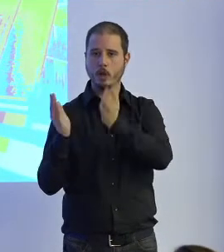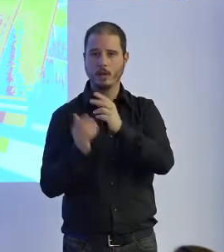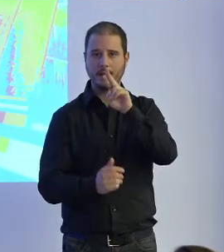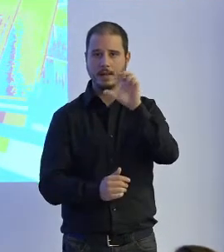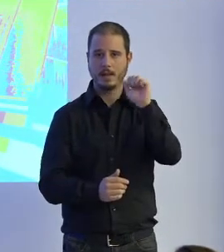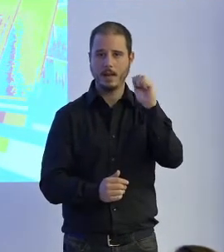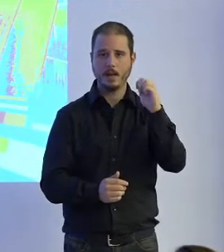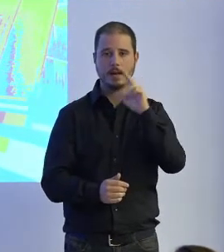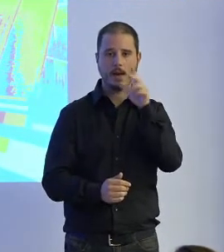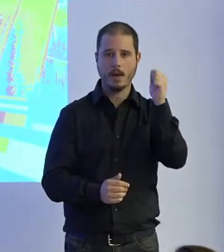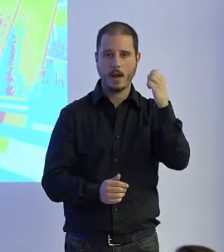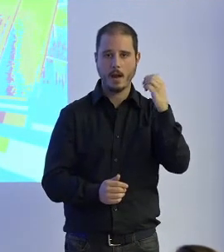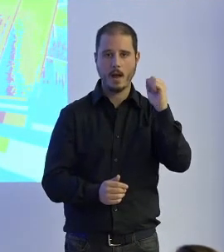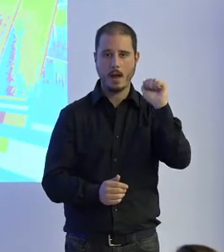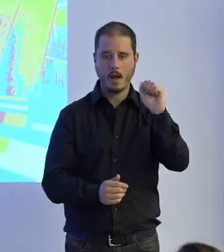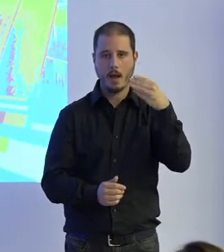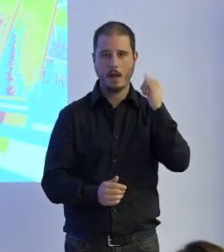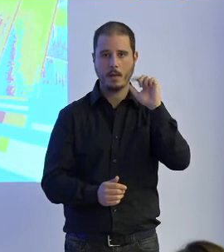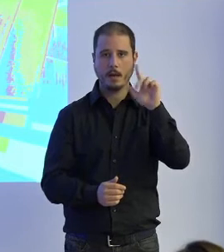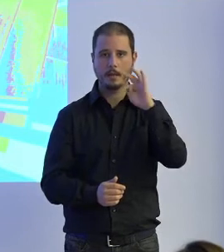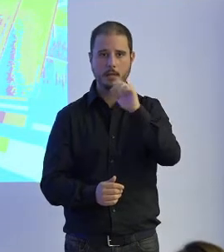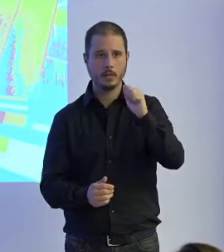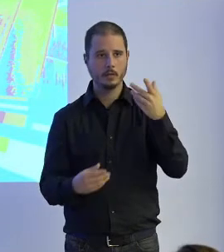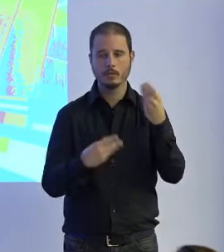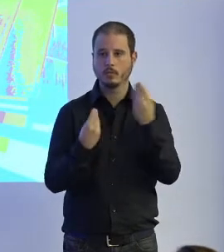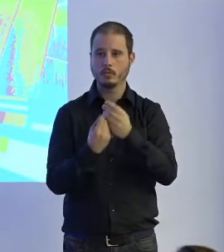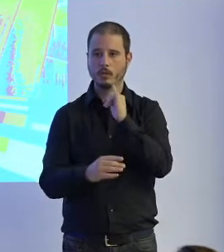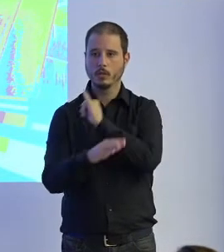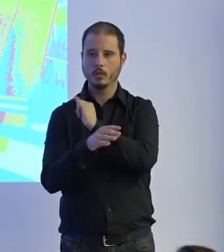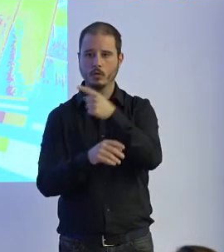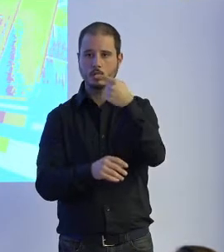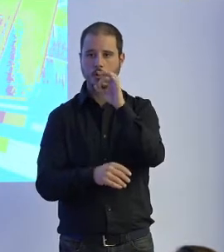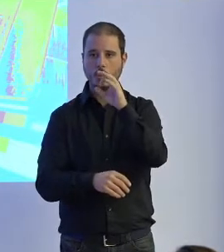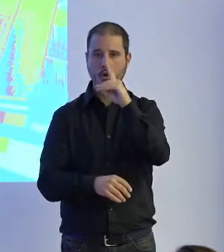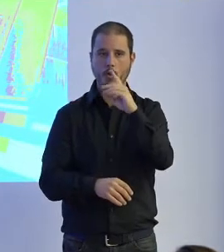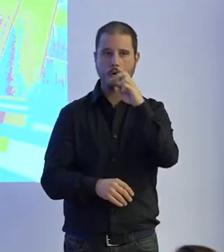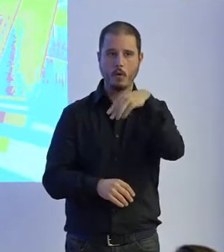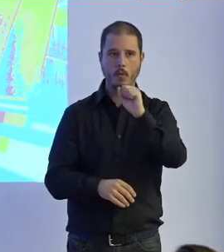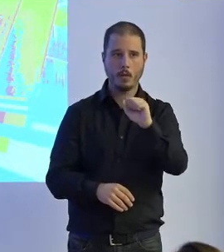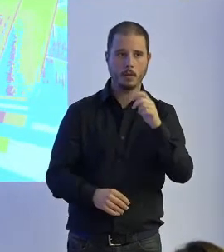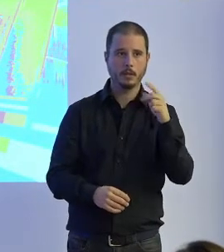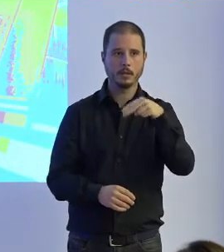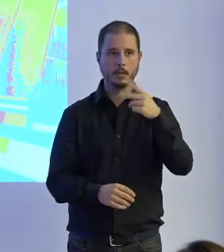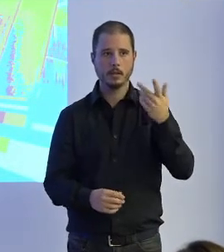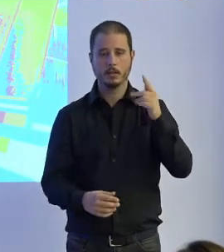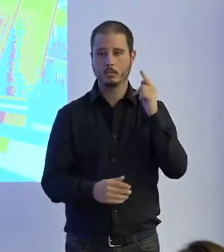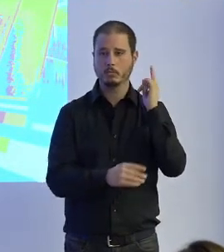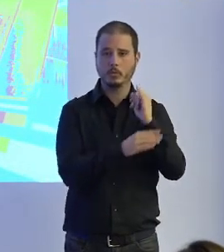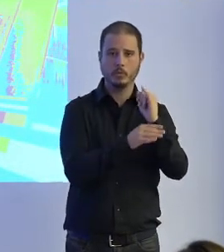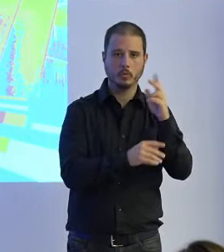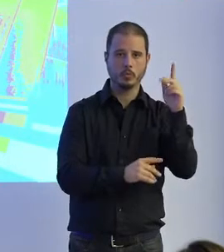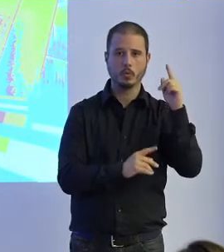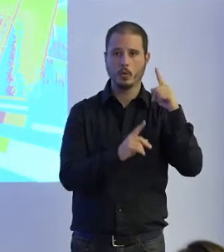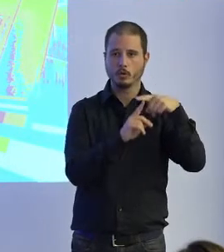la primera liga trabajando con el Instituto Gutmann y paraplégico de Toledo y era el desarrollo de un exoesqueleto de miembro superior